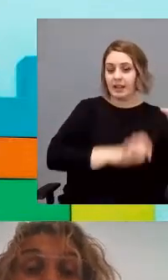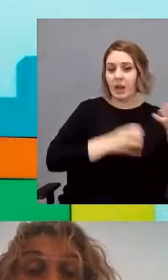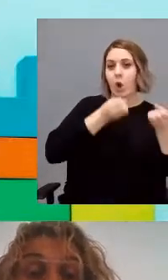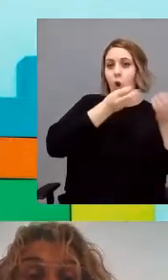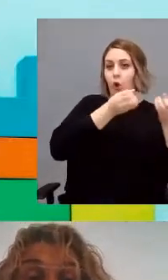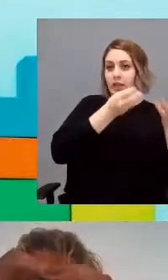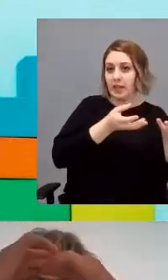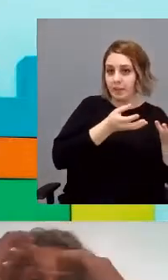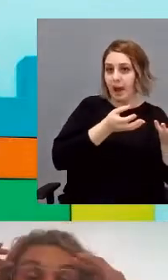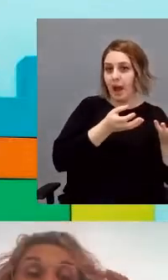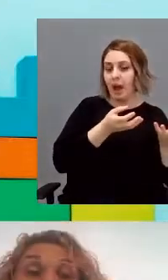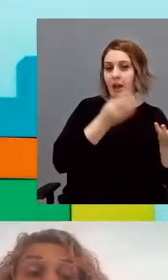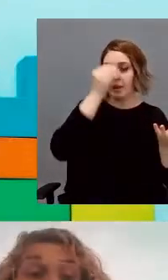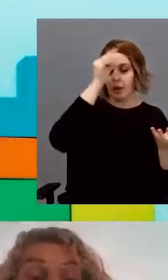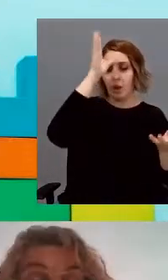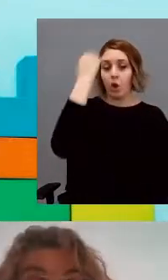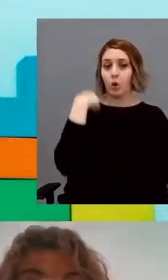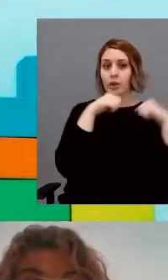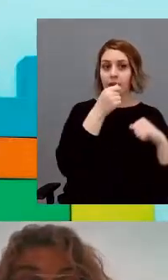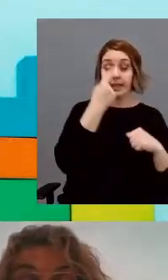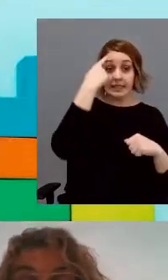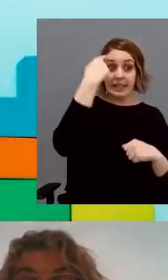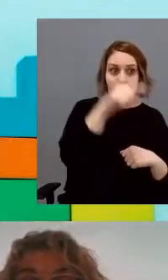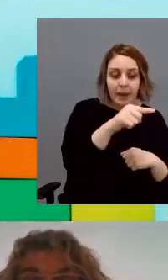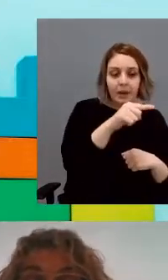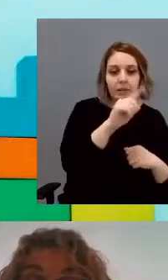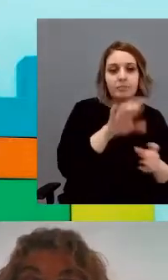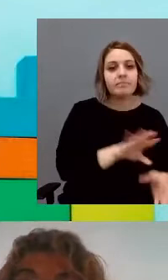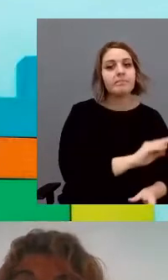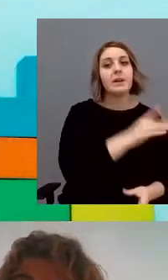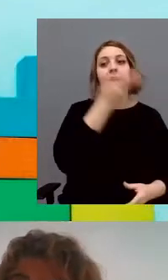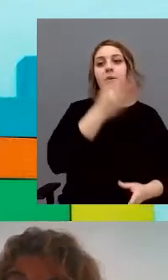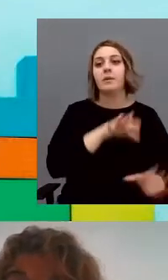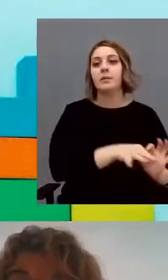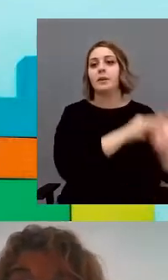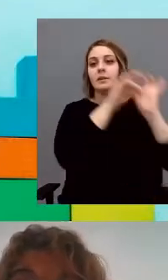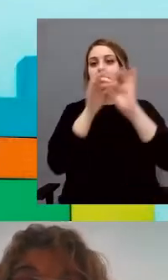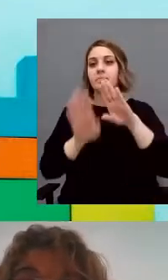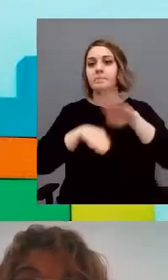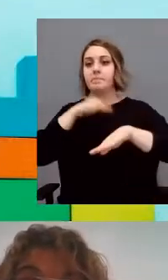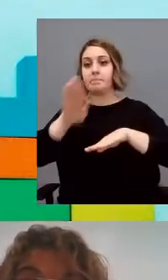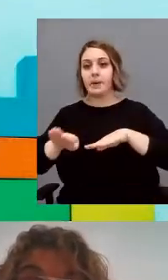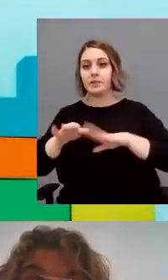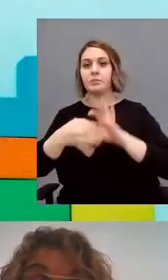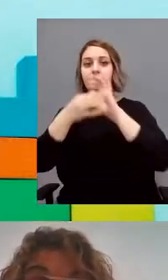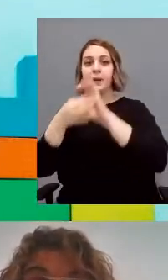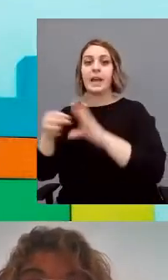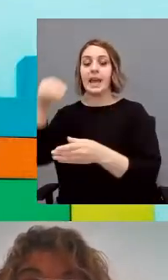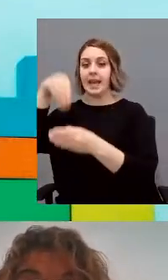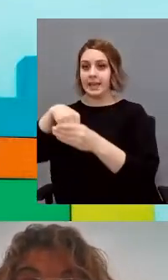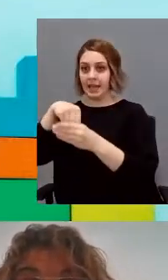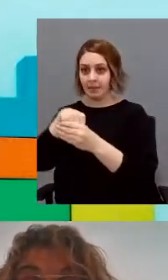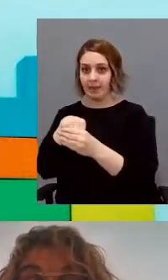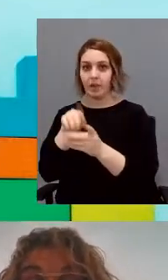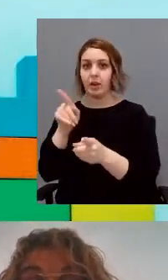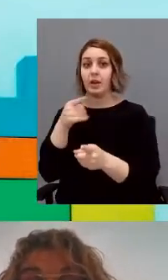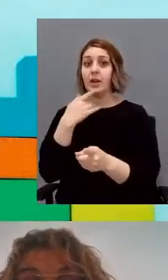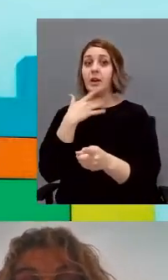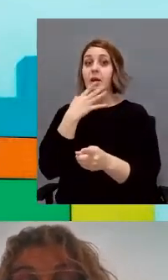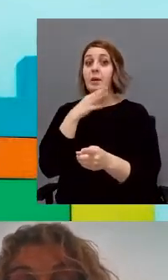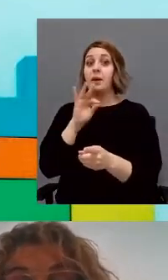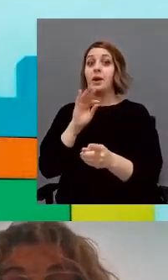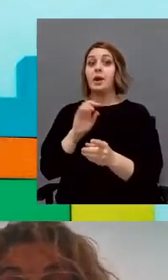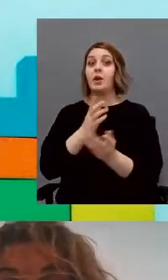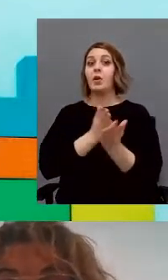narrativa, cognitiva, emocional y conductual, es muy importante el tema de la intervención. Pero la variabilidad en su